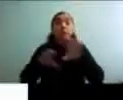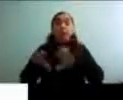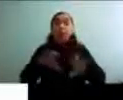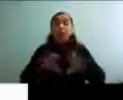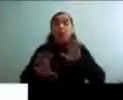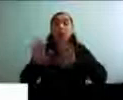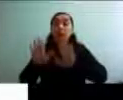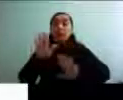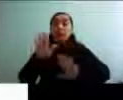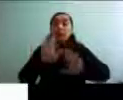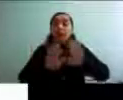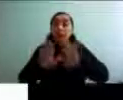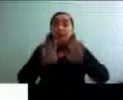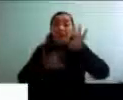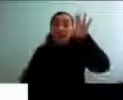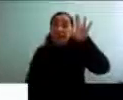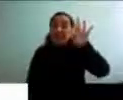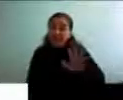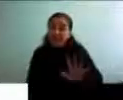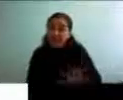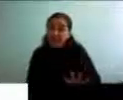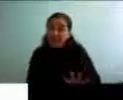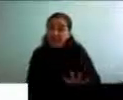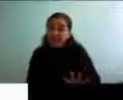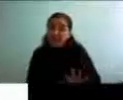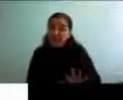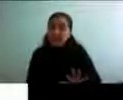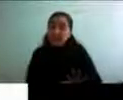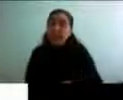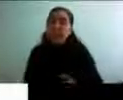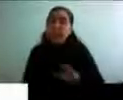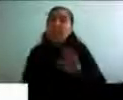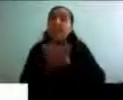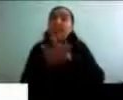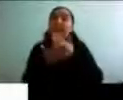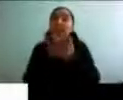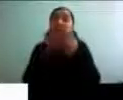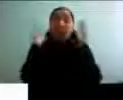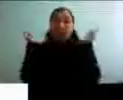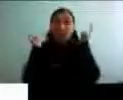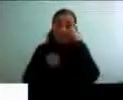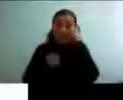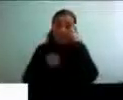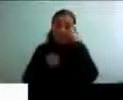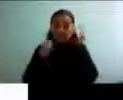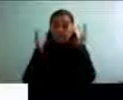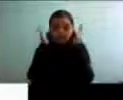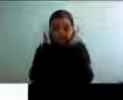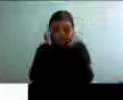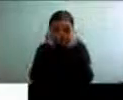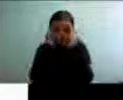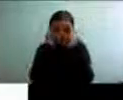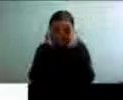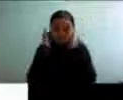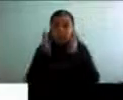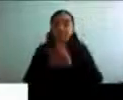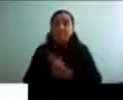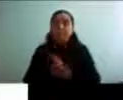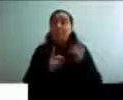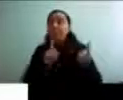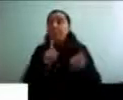características que son del ámbito de la salud mental, ¿no? En primer lugar, poder tener un